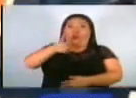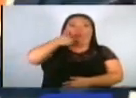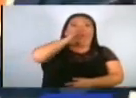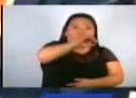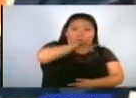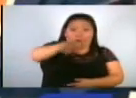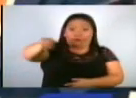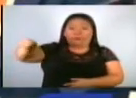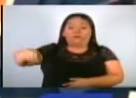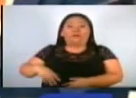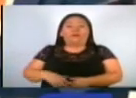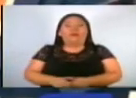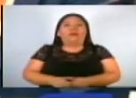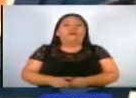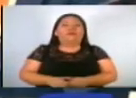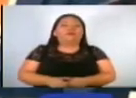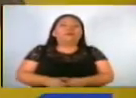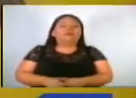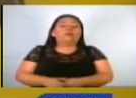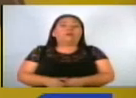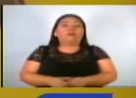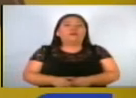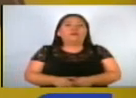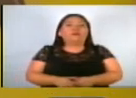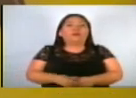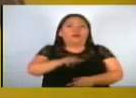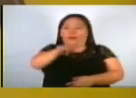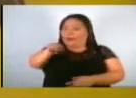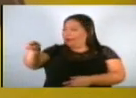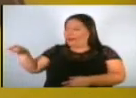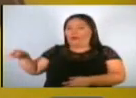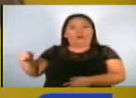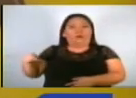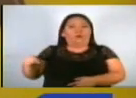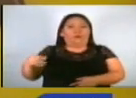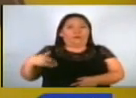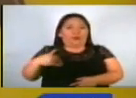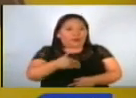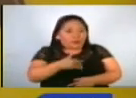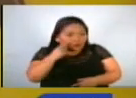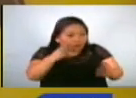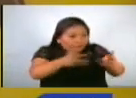de que investiguemos a todos los que están acá,